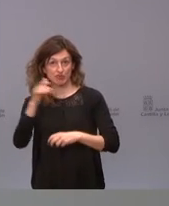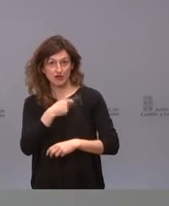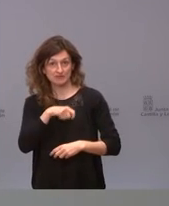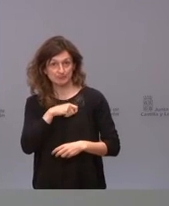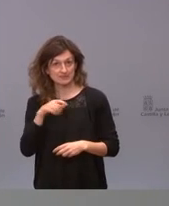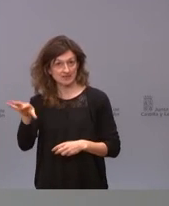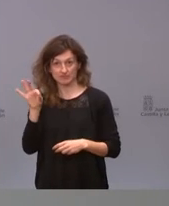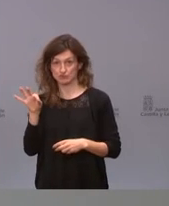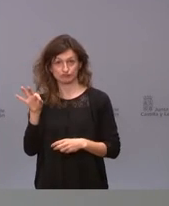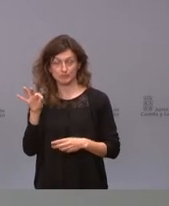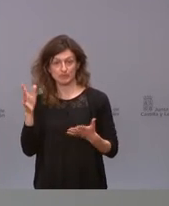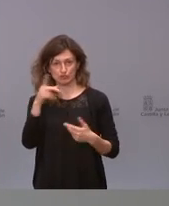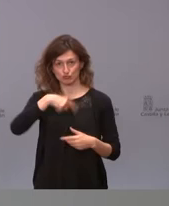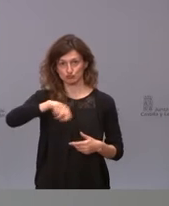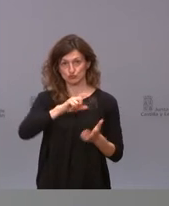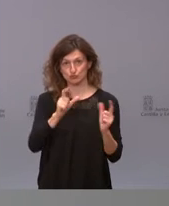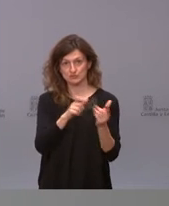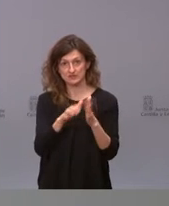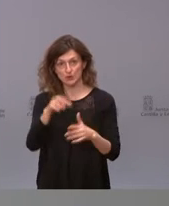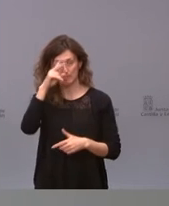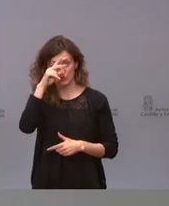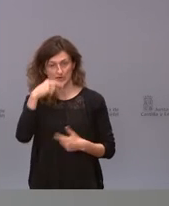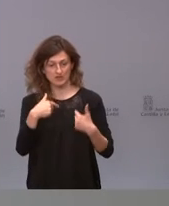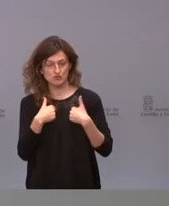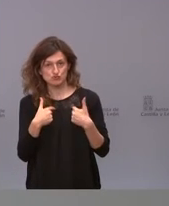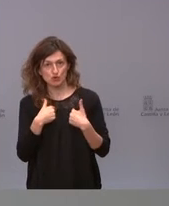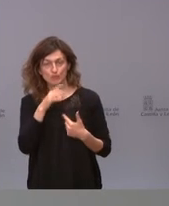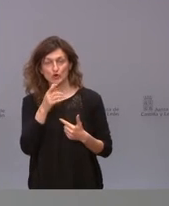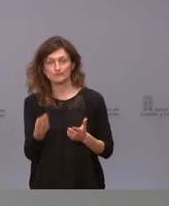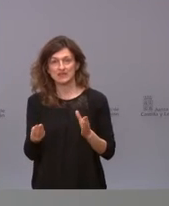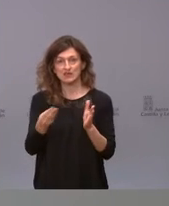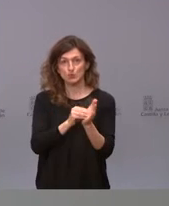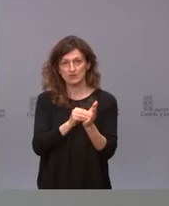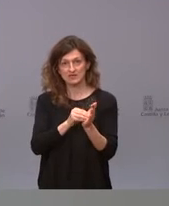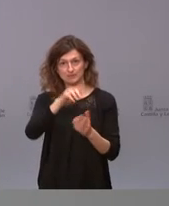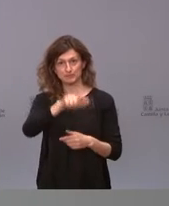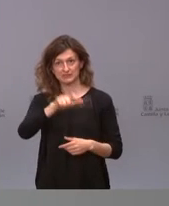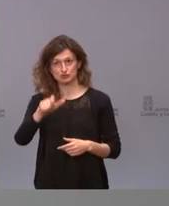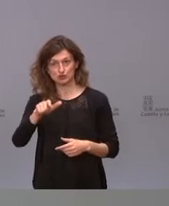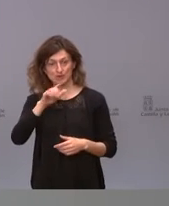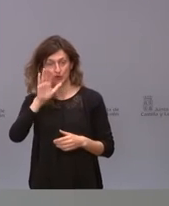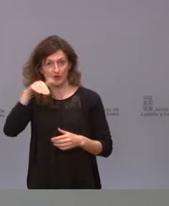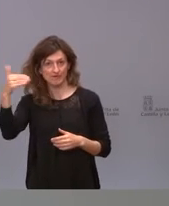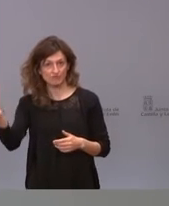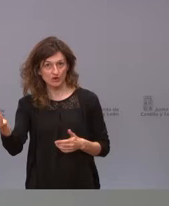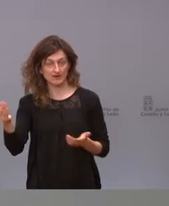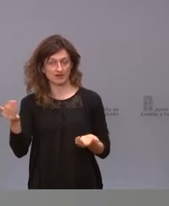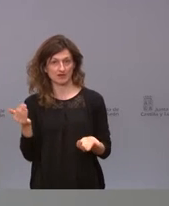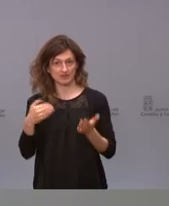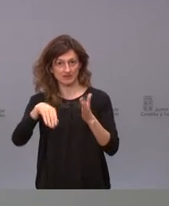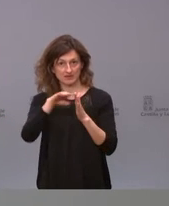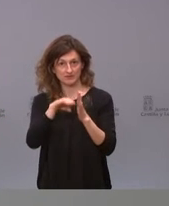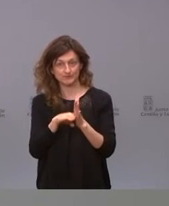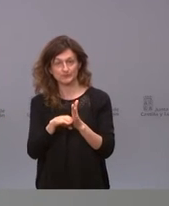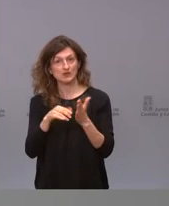ante la preocupación que yo tenía de poder incluir a alguna persona que estuviera fuera de indicación